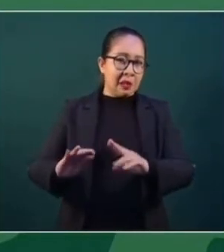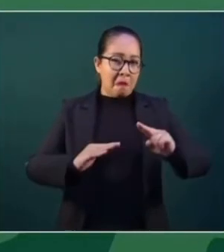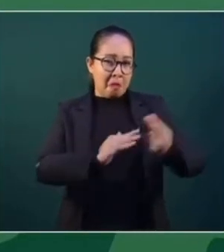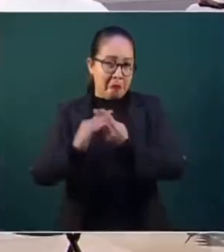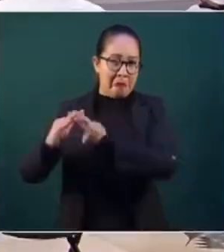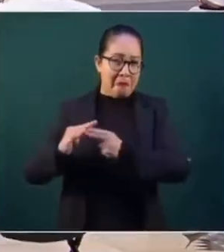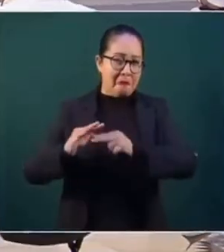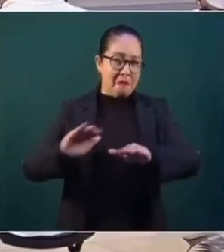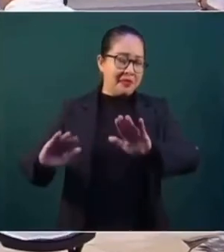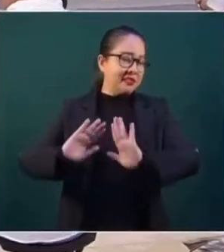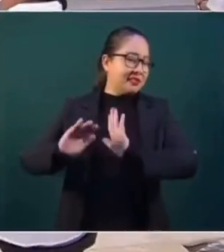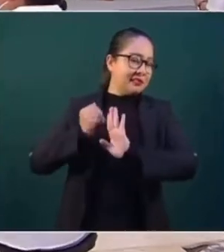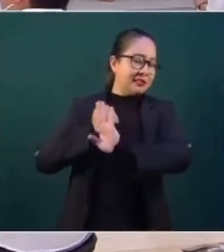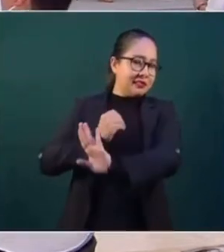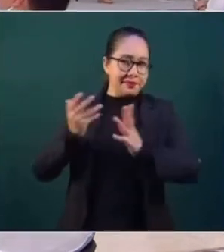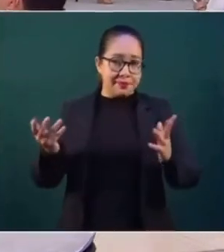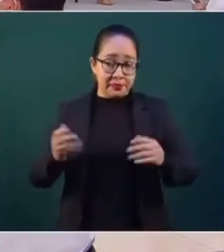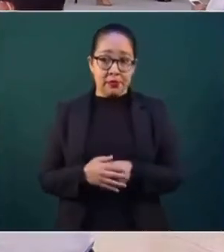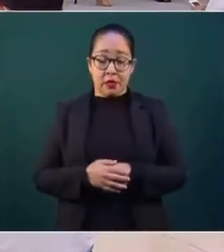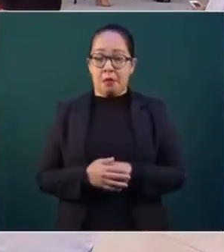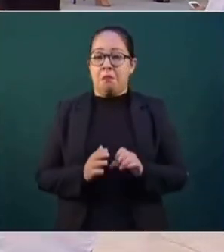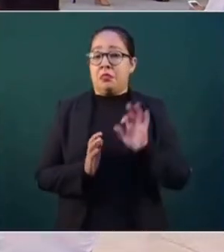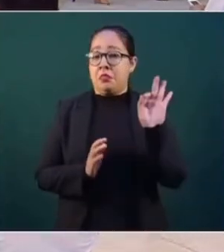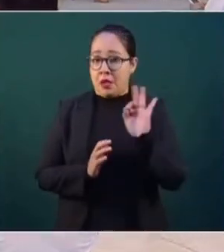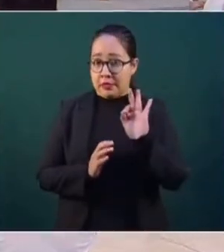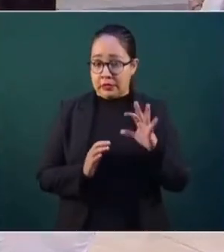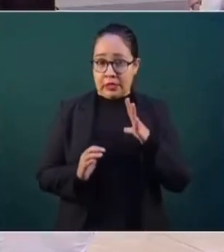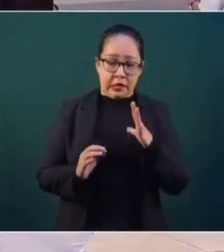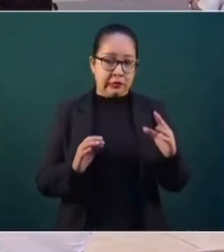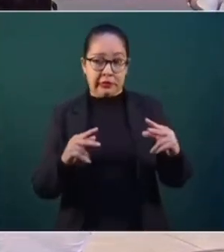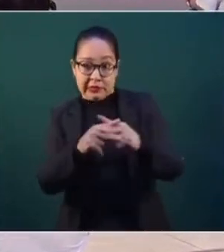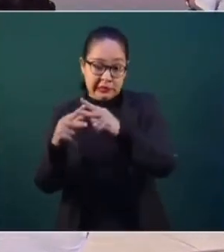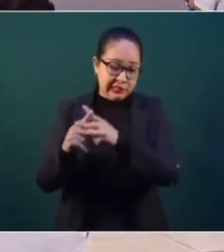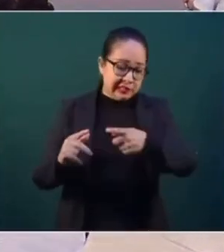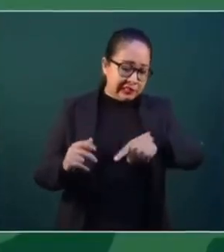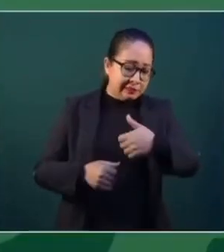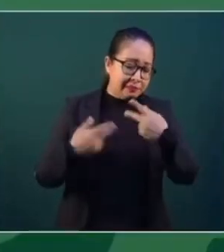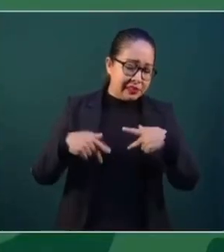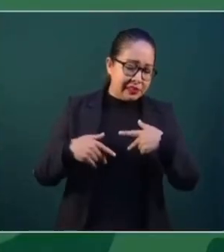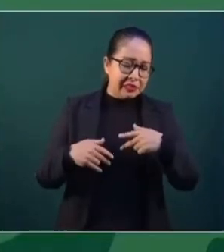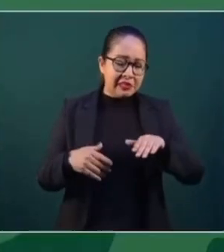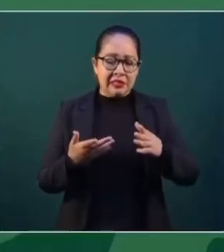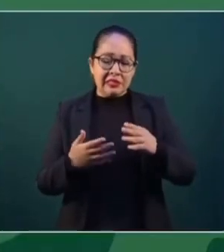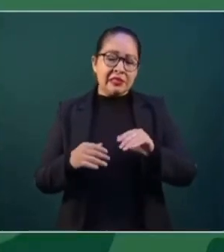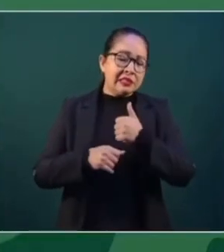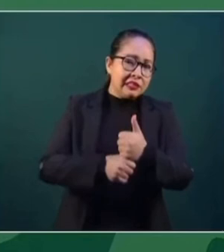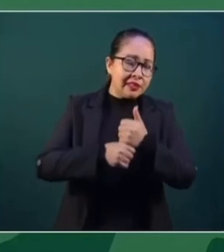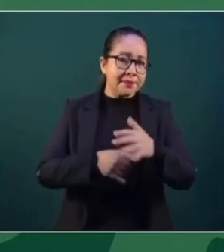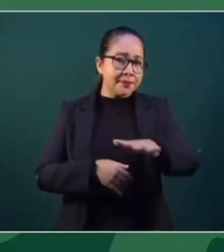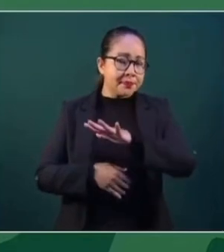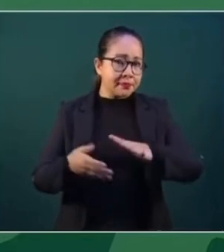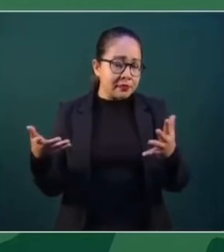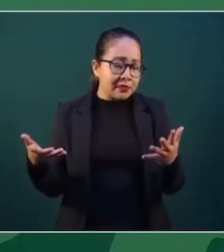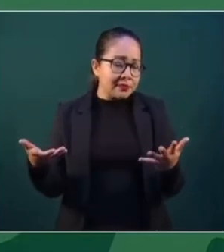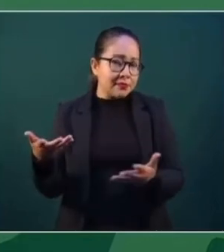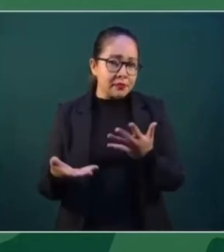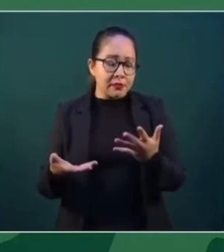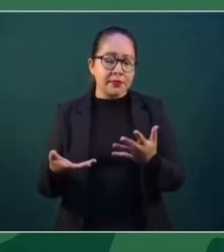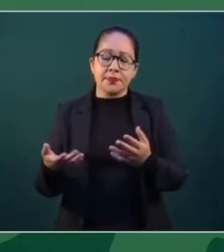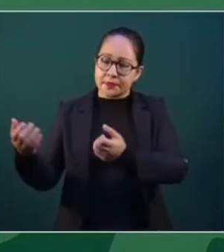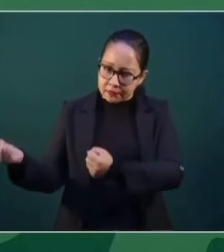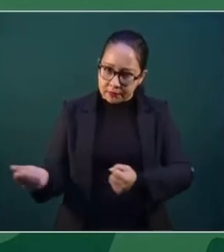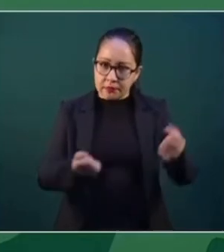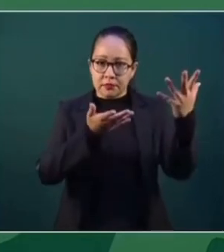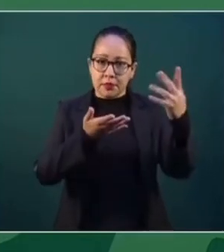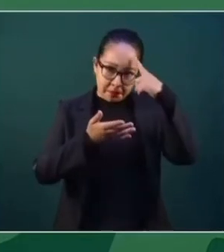haya masacres, de que si hay un enfrentamiento y hay heridos, se les traslade